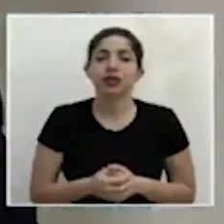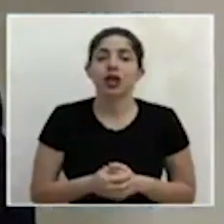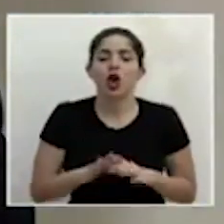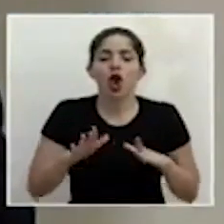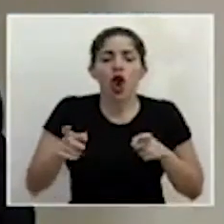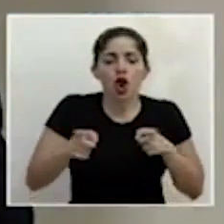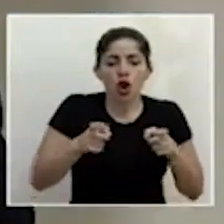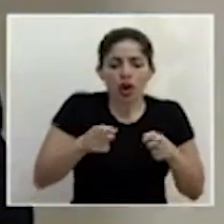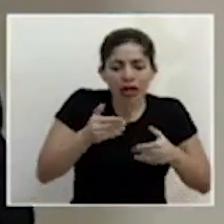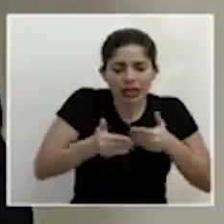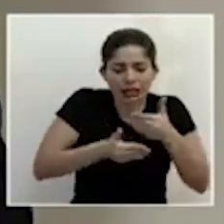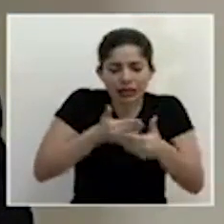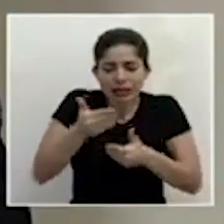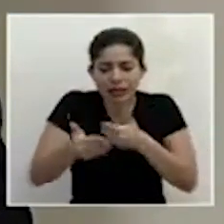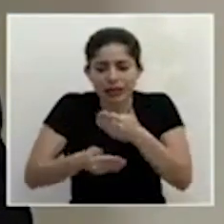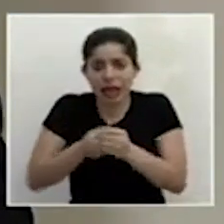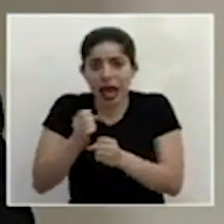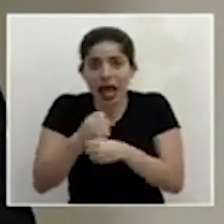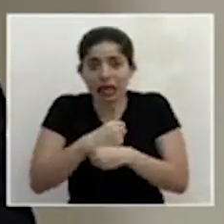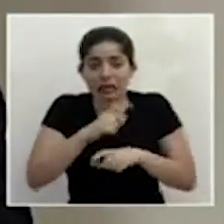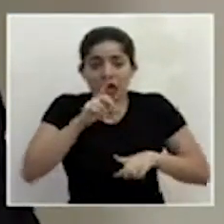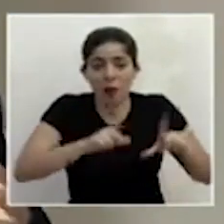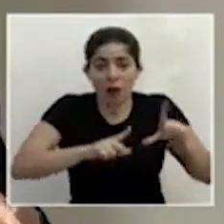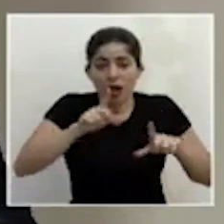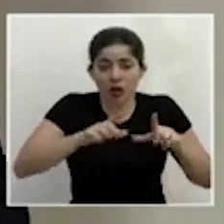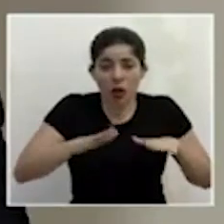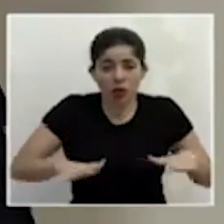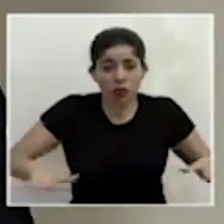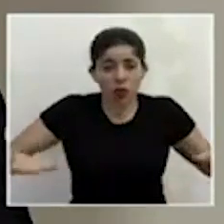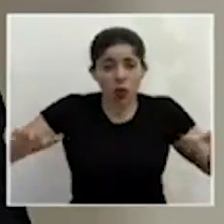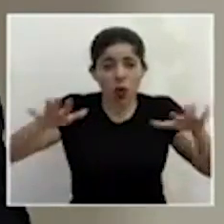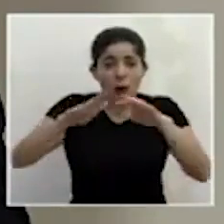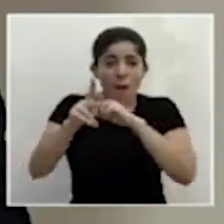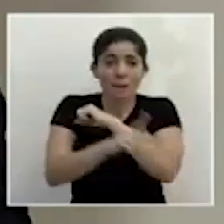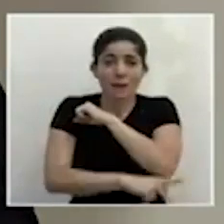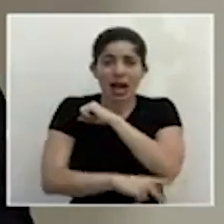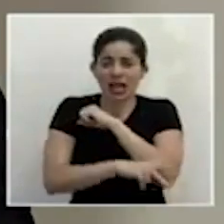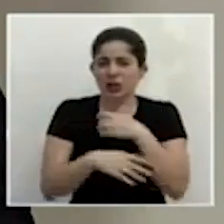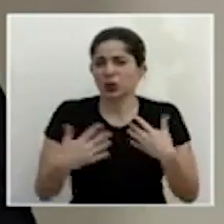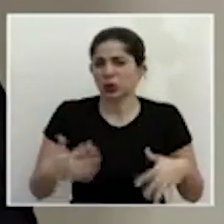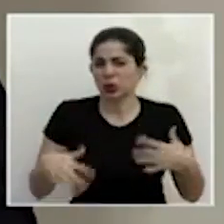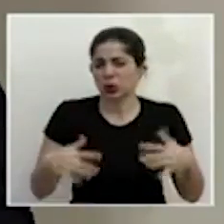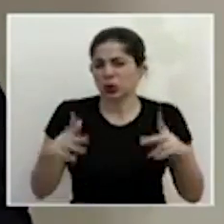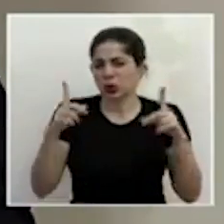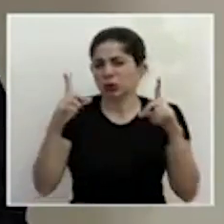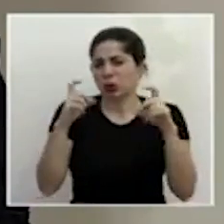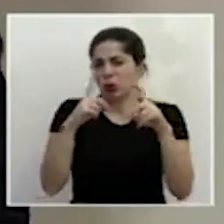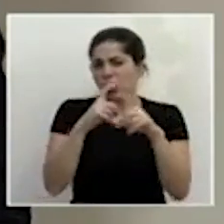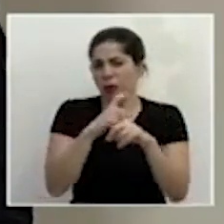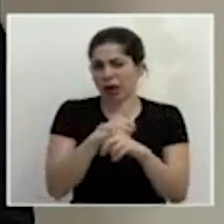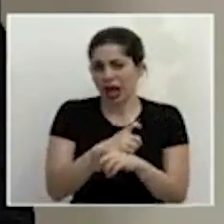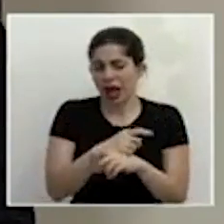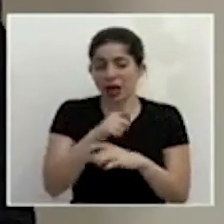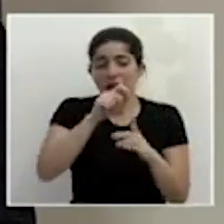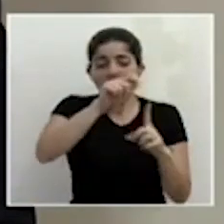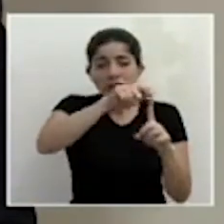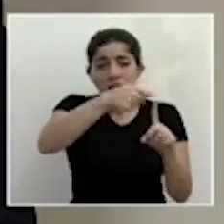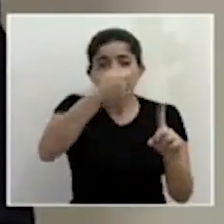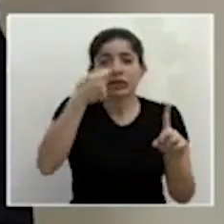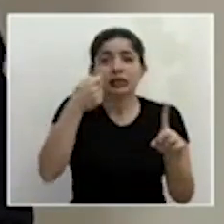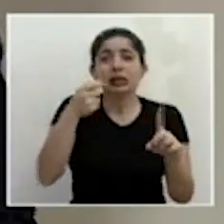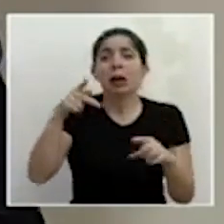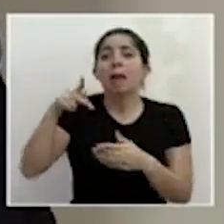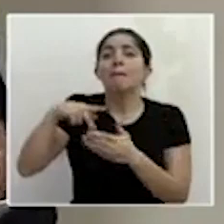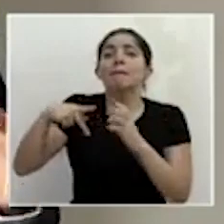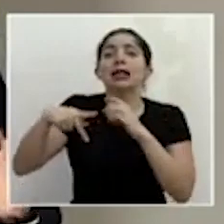logística de realizar todas estas pruebas a lo largo y ancho de todo el país es muy complejo. Estas muestras se pueden estar tomando en